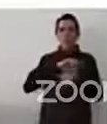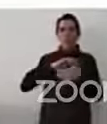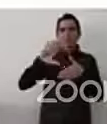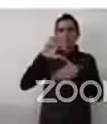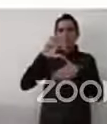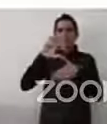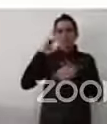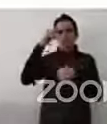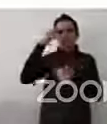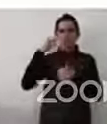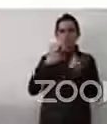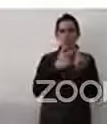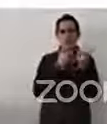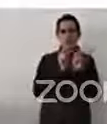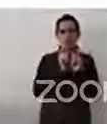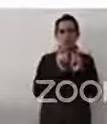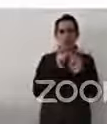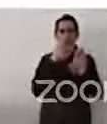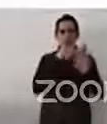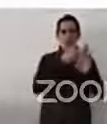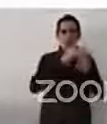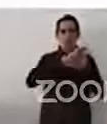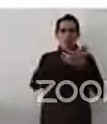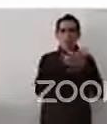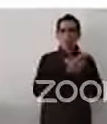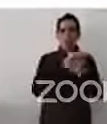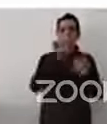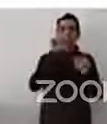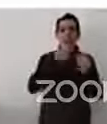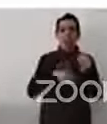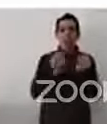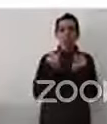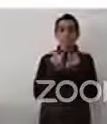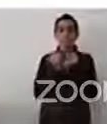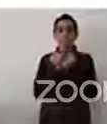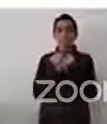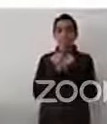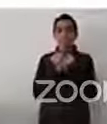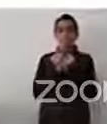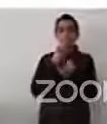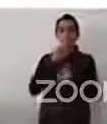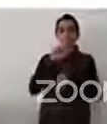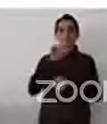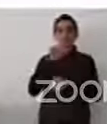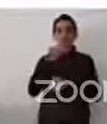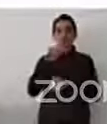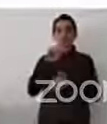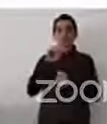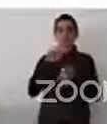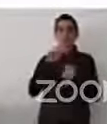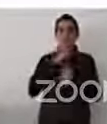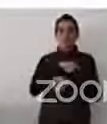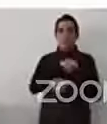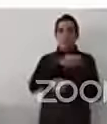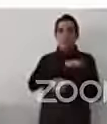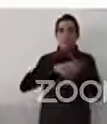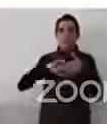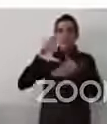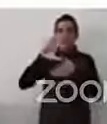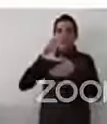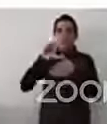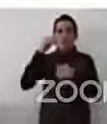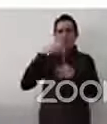intolerancia y la convención interamericana contra toda forma de discriminación y tolerancia. Son entre las dos